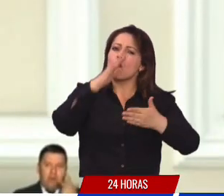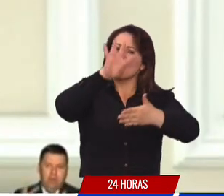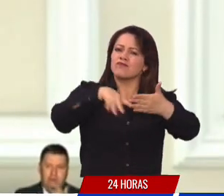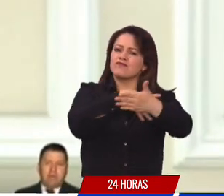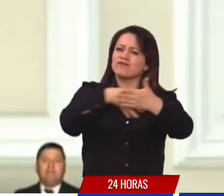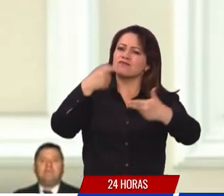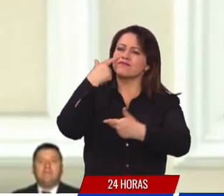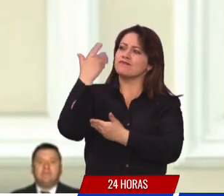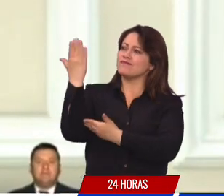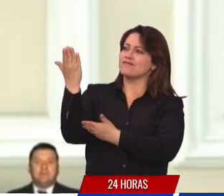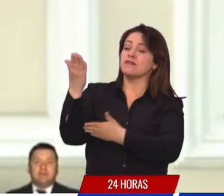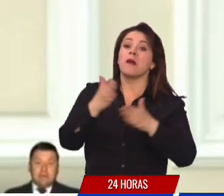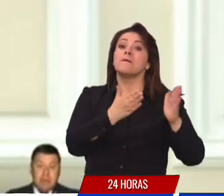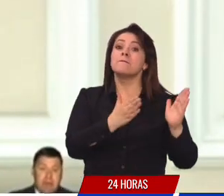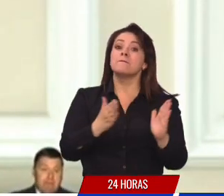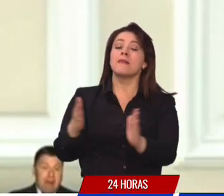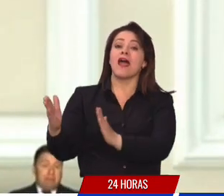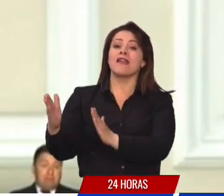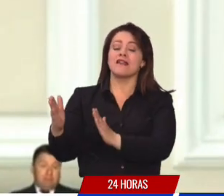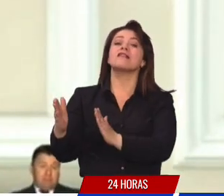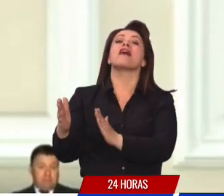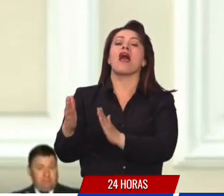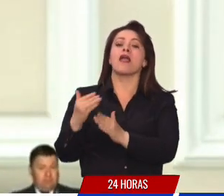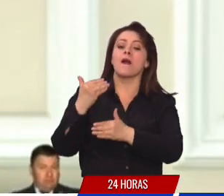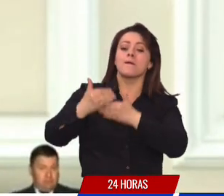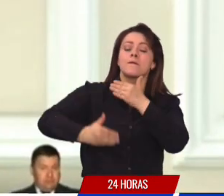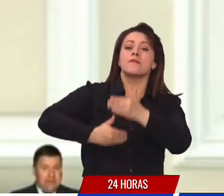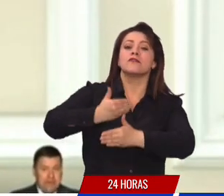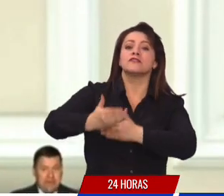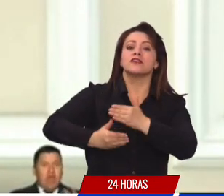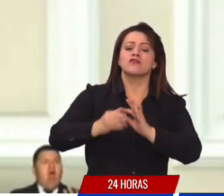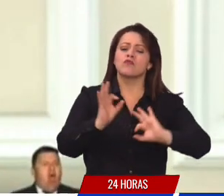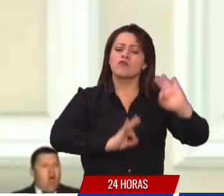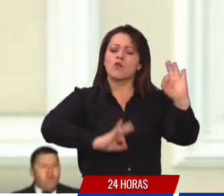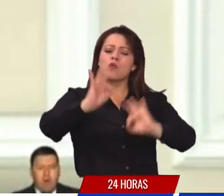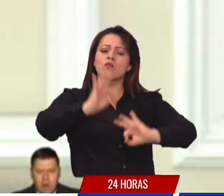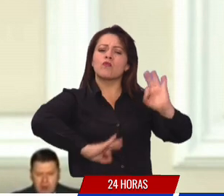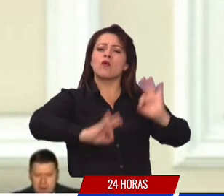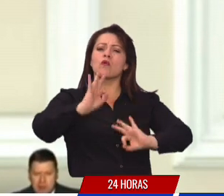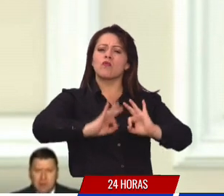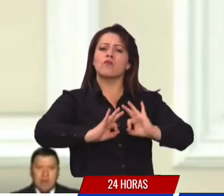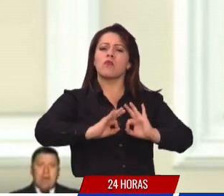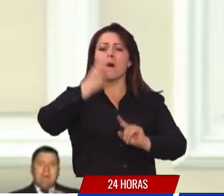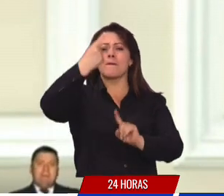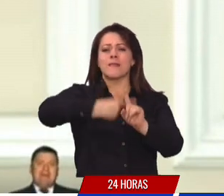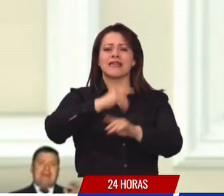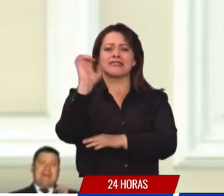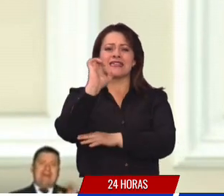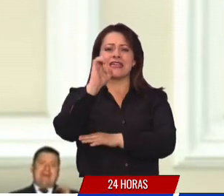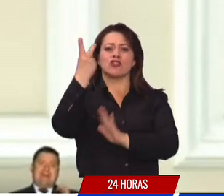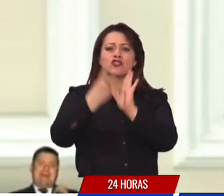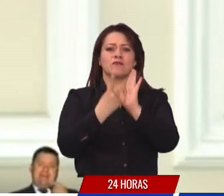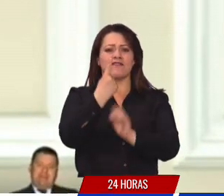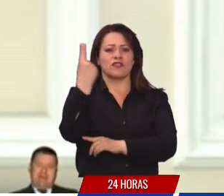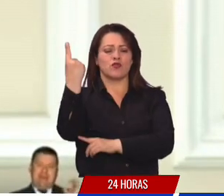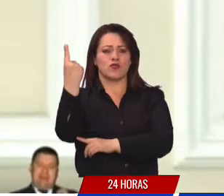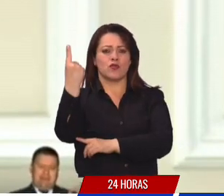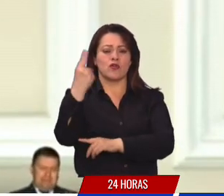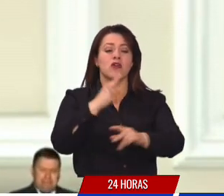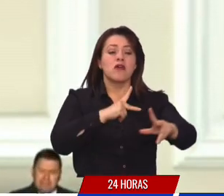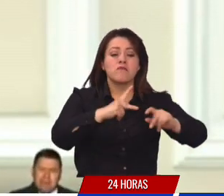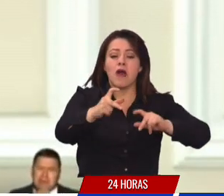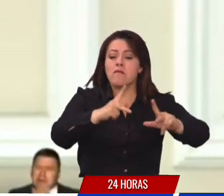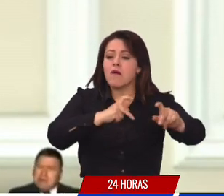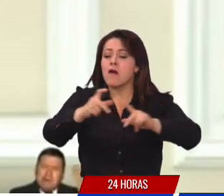En el plan, el proceso de alistamiento lo estaremos realizando durante todo el mes de enero, la vacunación masiva la